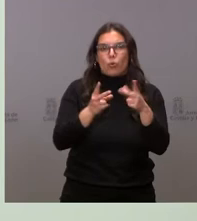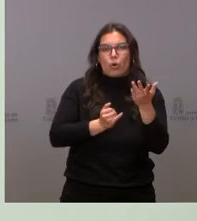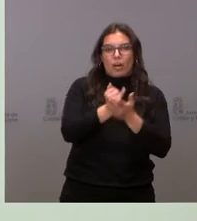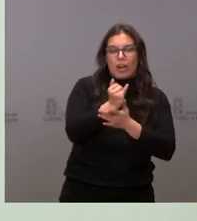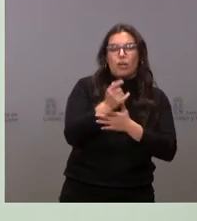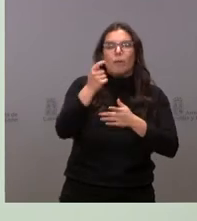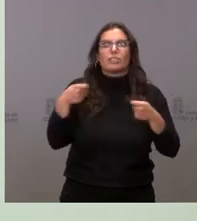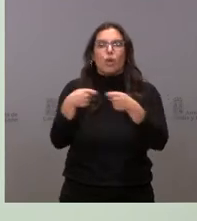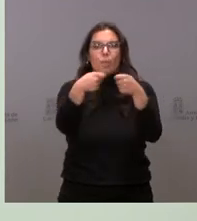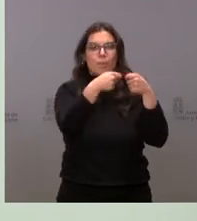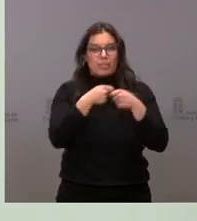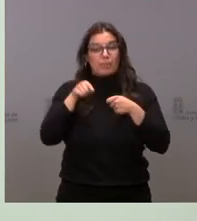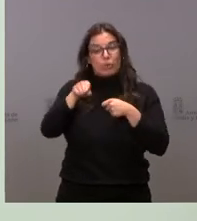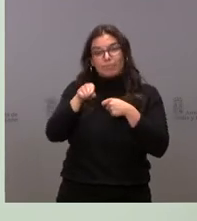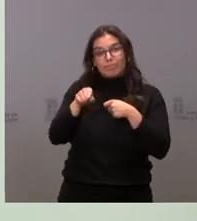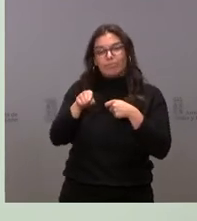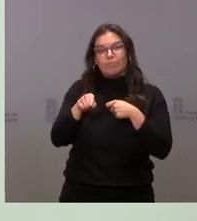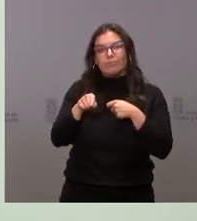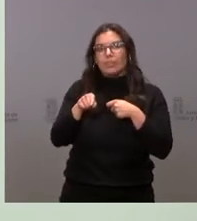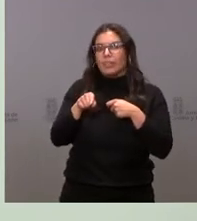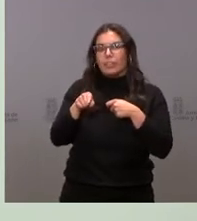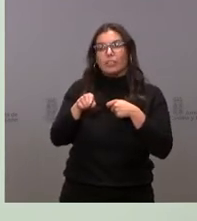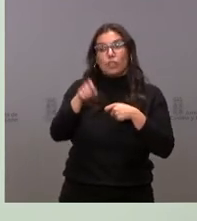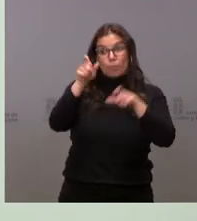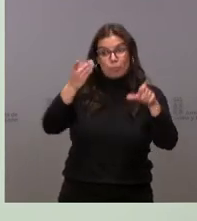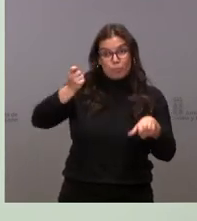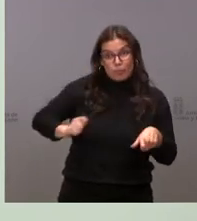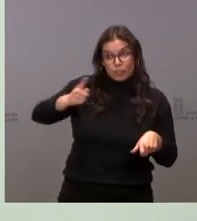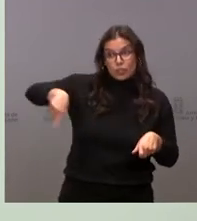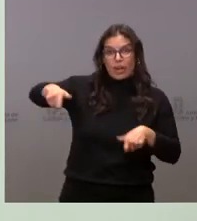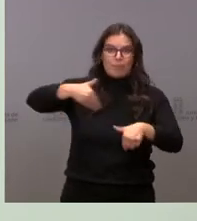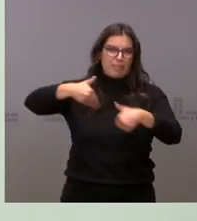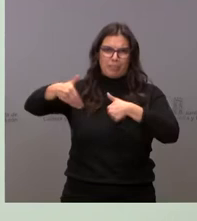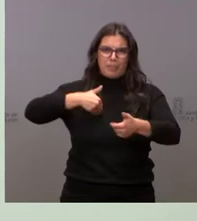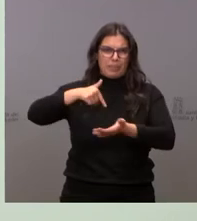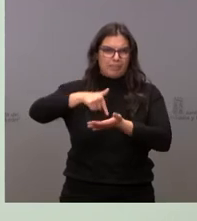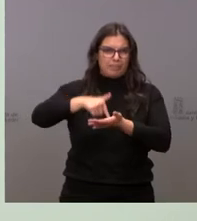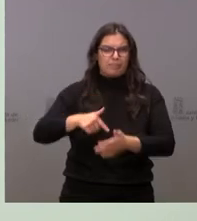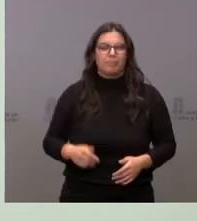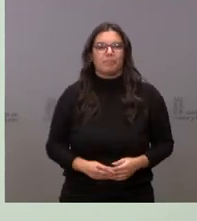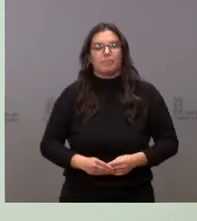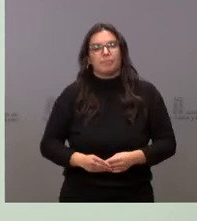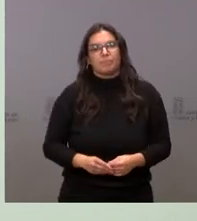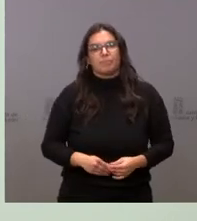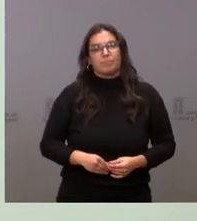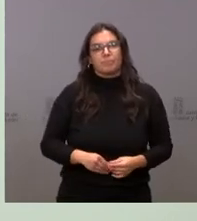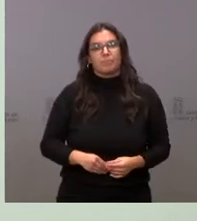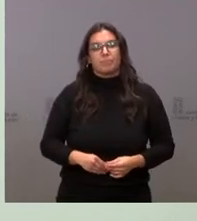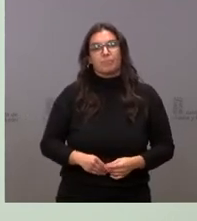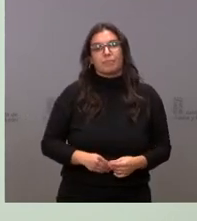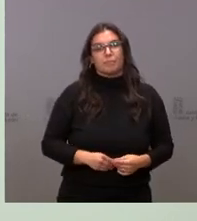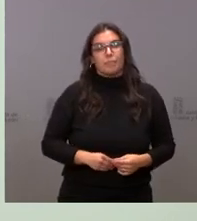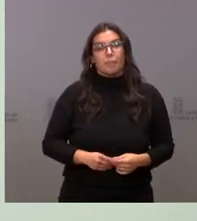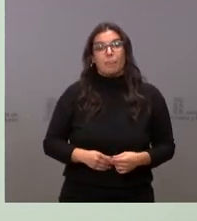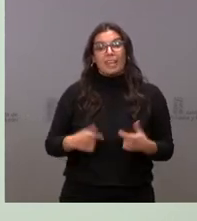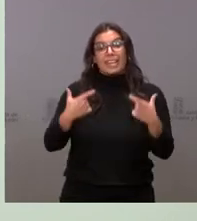cooperativismo, que es algo que nos demandan los profesionales del sector. Para dar un impulso al